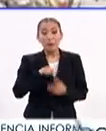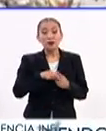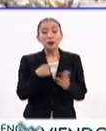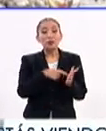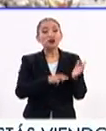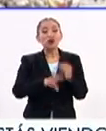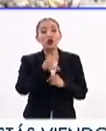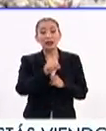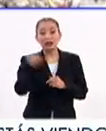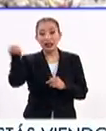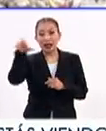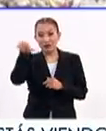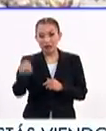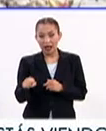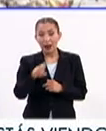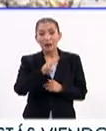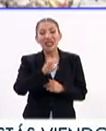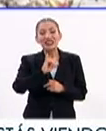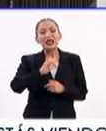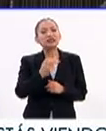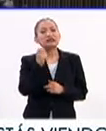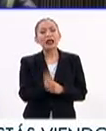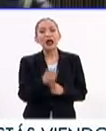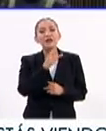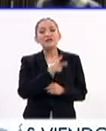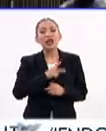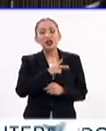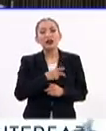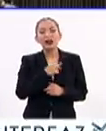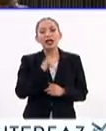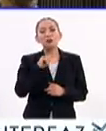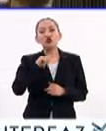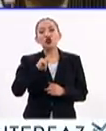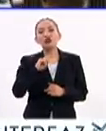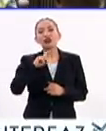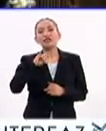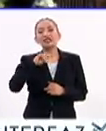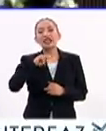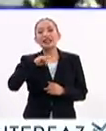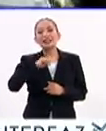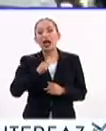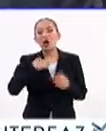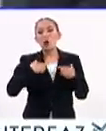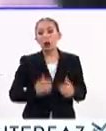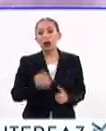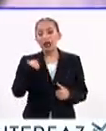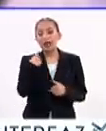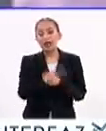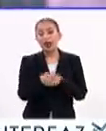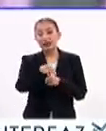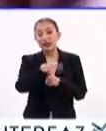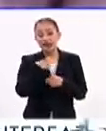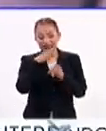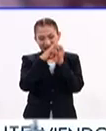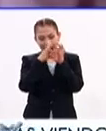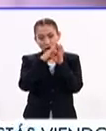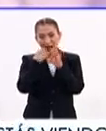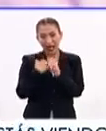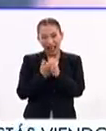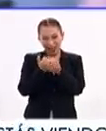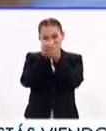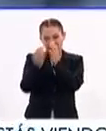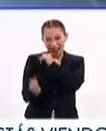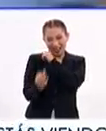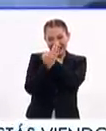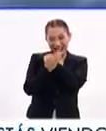80, en África. VIH significa virus de inmunodeficiencia humana y es un virus que afecta a las células inmunitarias,